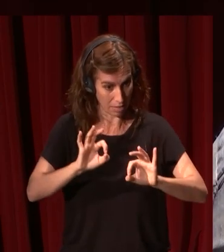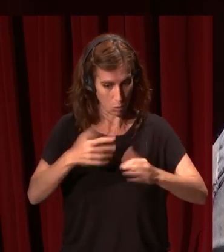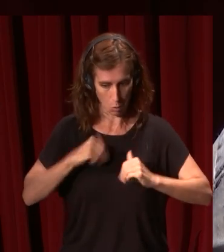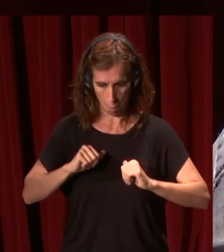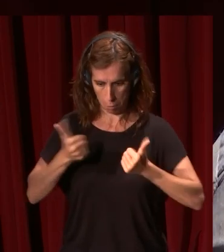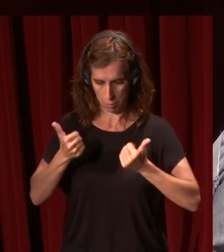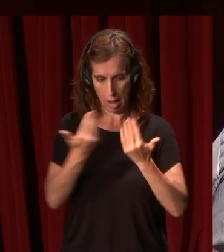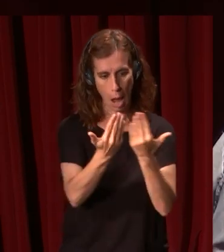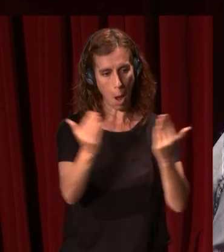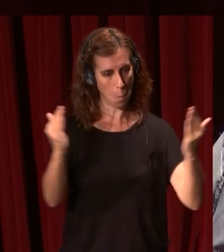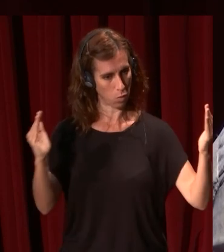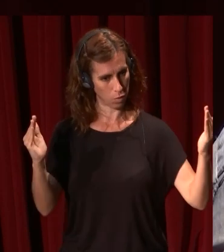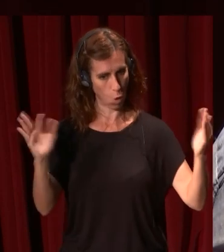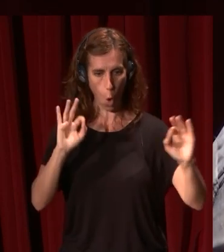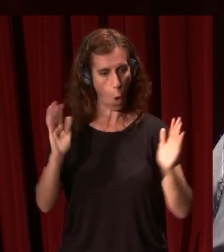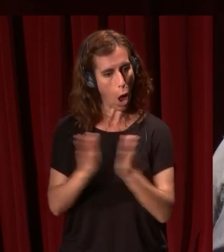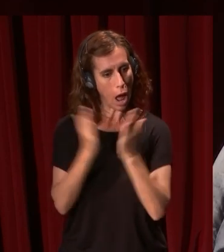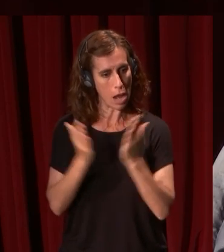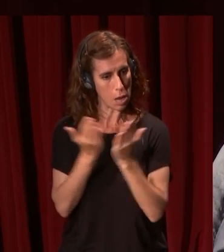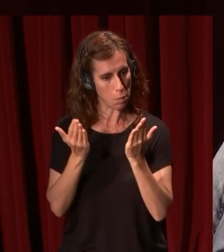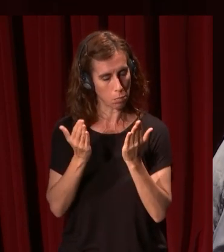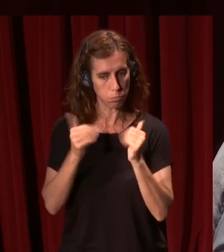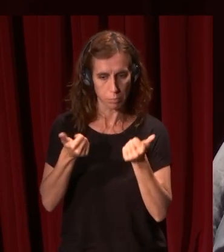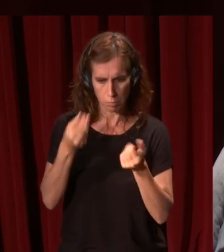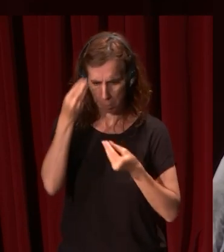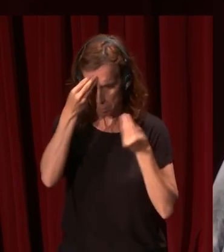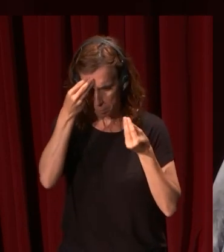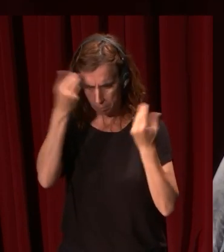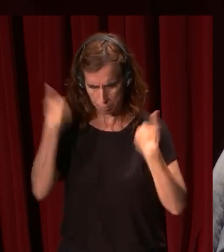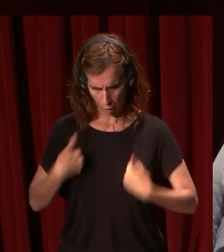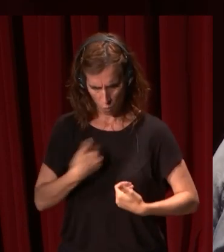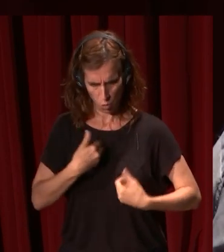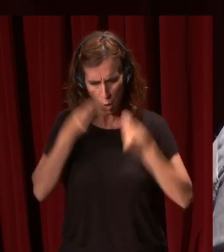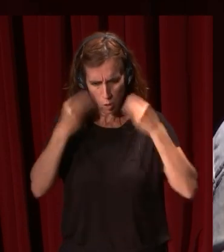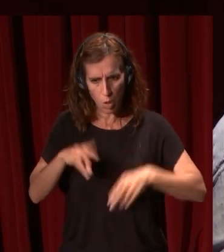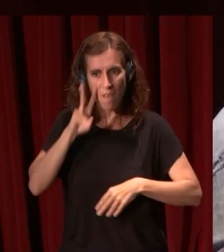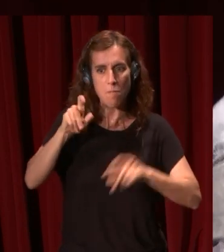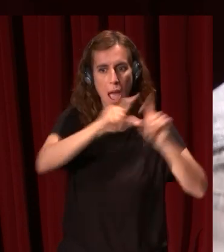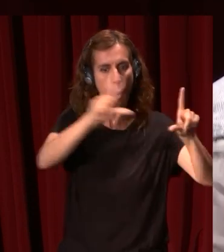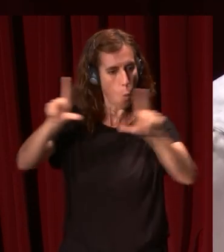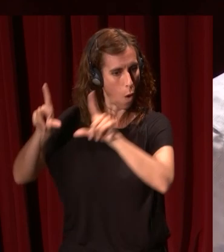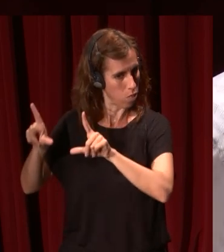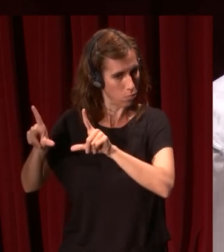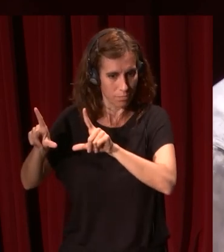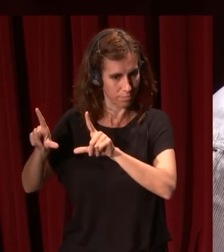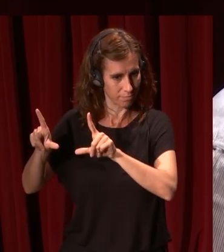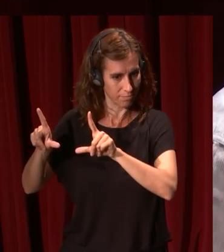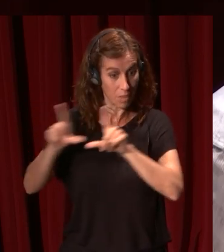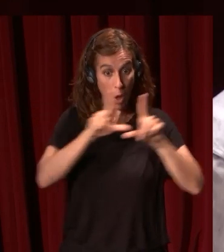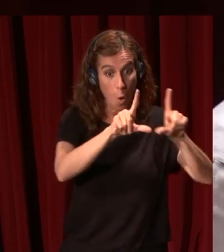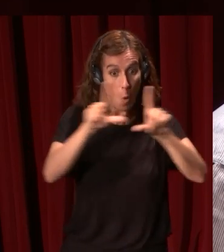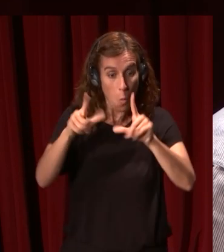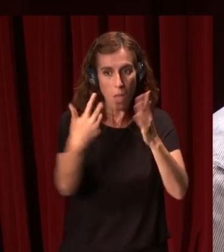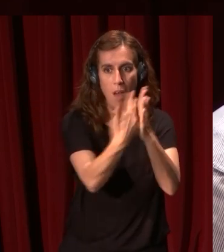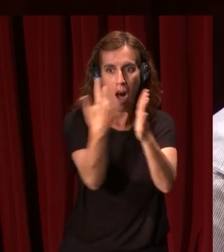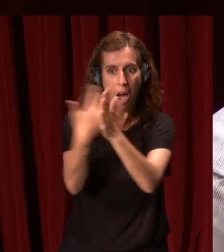empieza una exposición o un libro cuando empieza a pensar como historiador ve cuadros sencillamente y en cada caso los cuadros hablan de una cosa